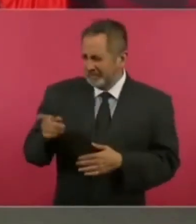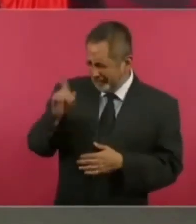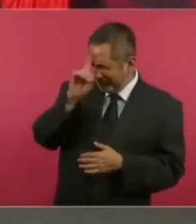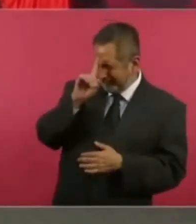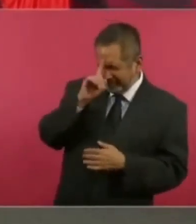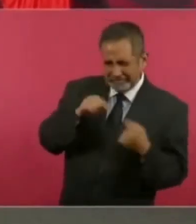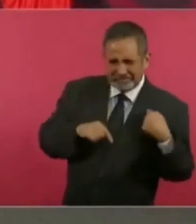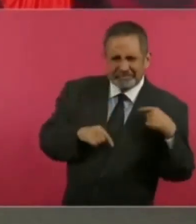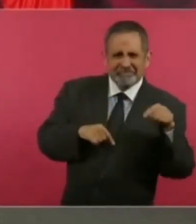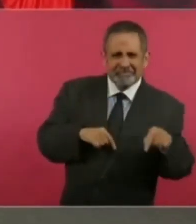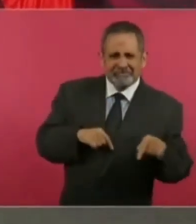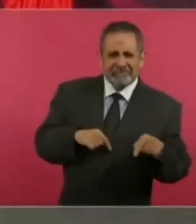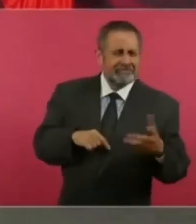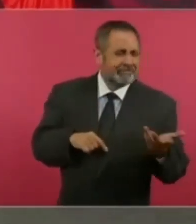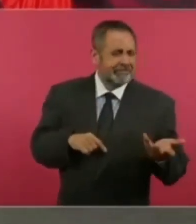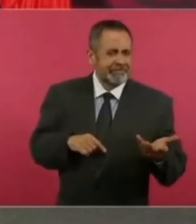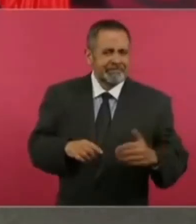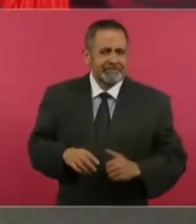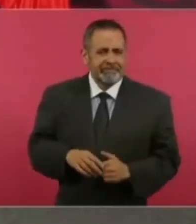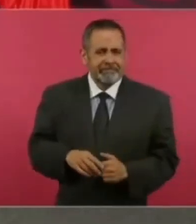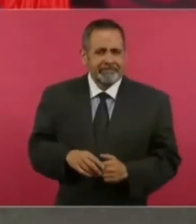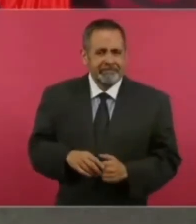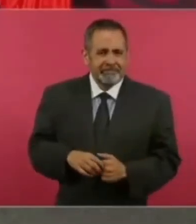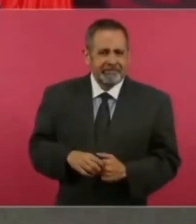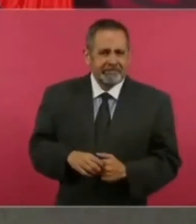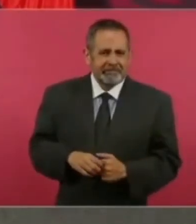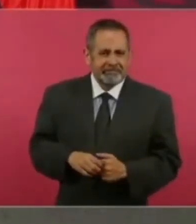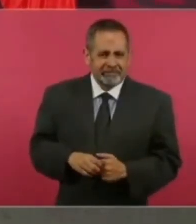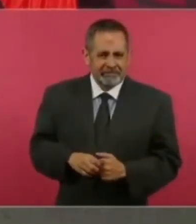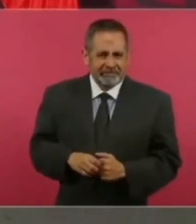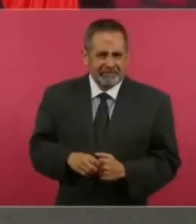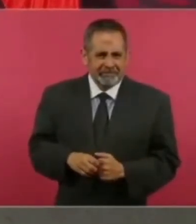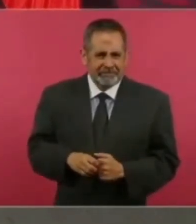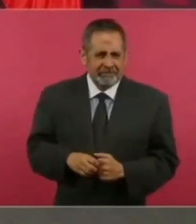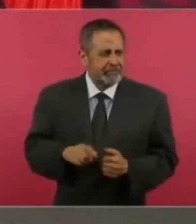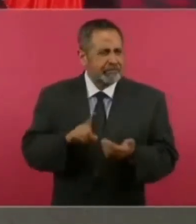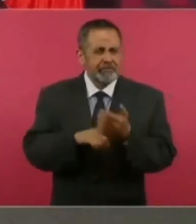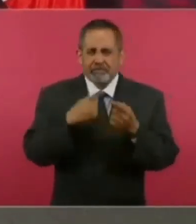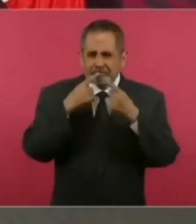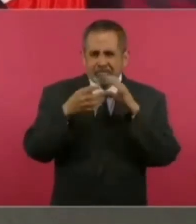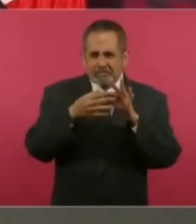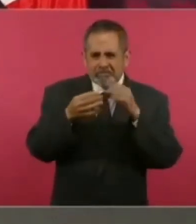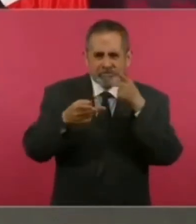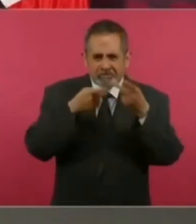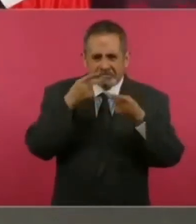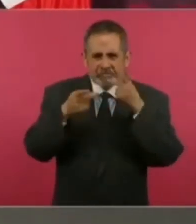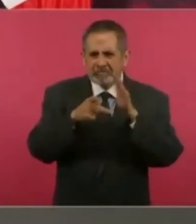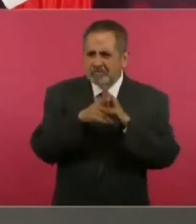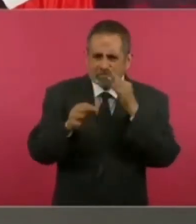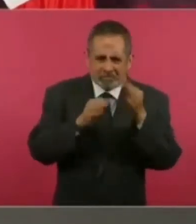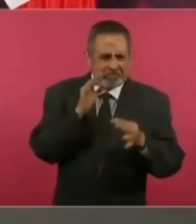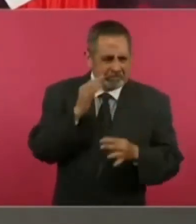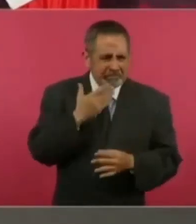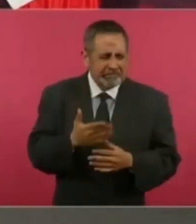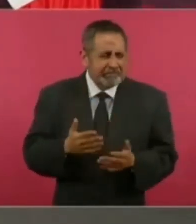a un comentarista o a un periodista,